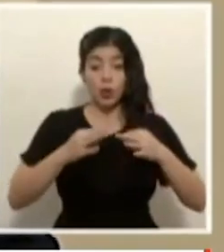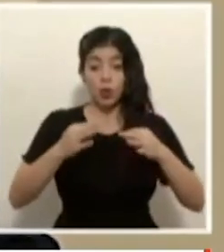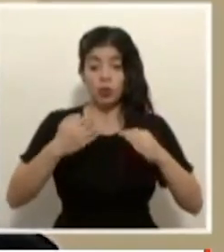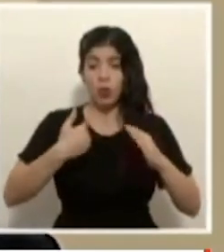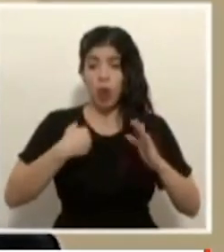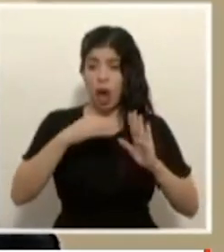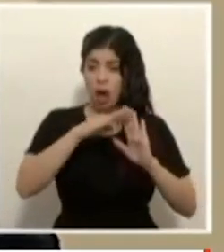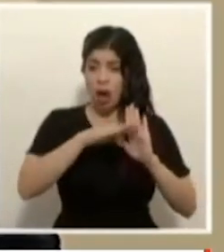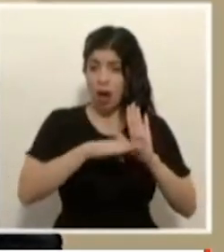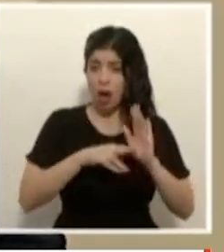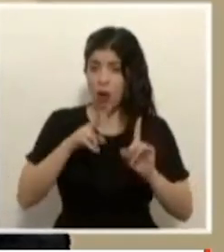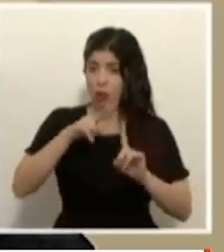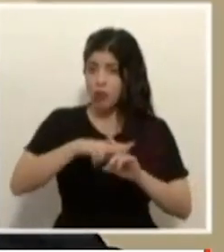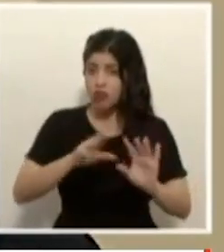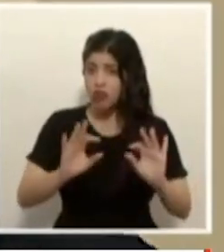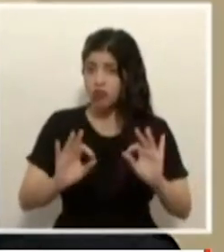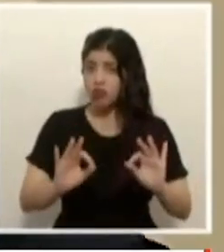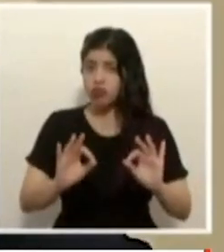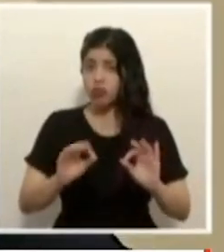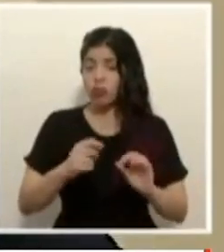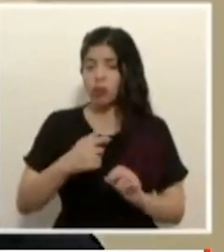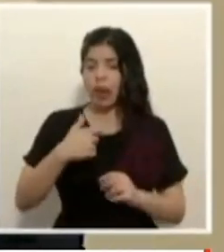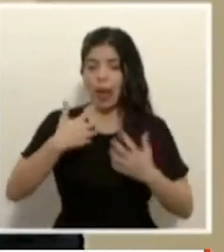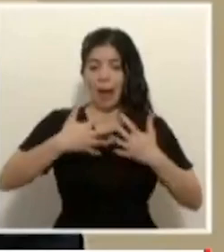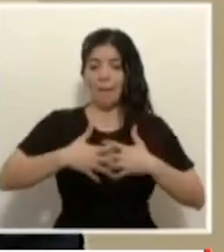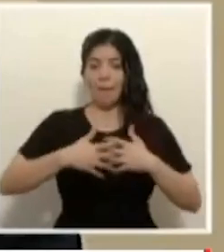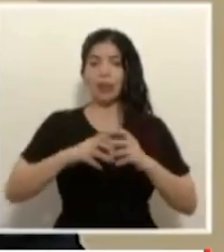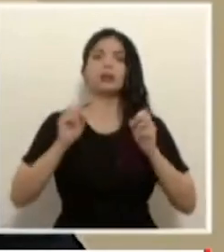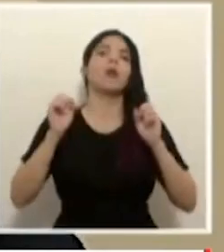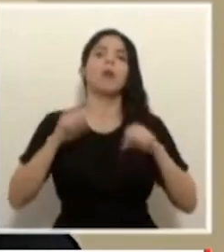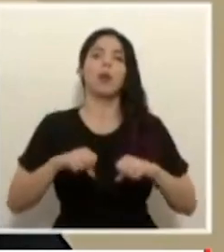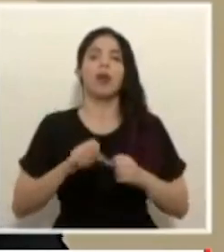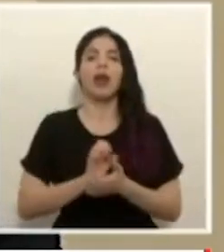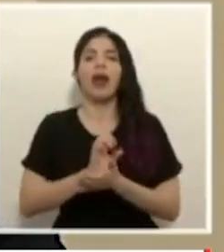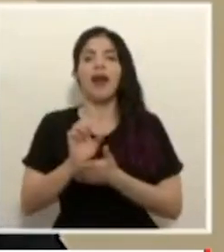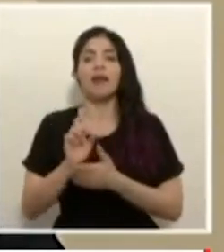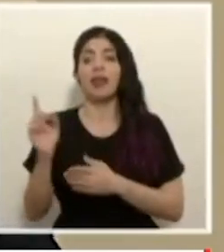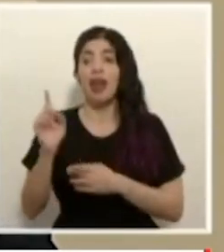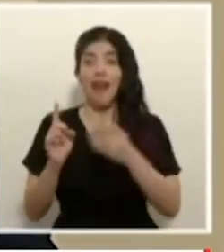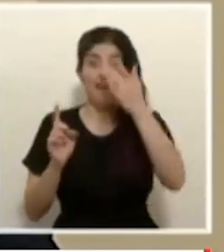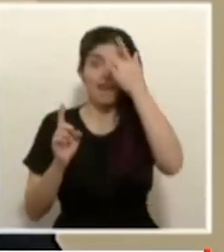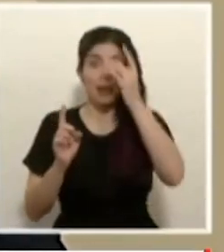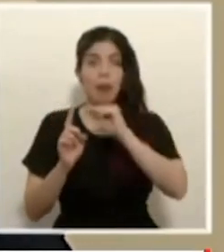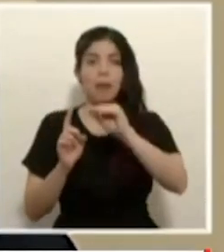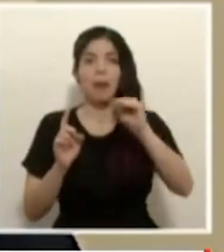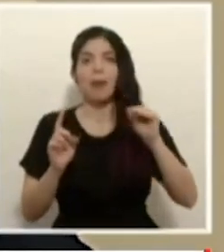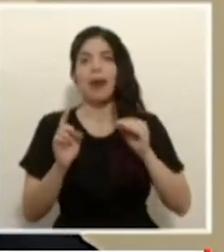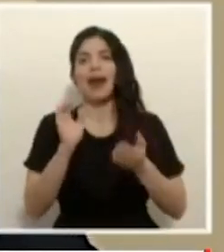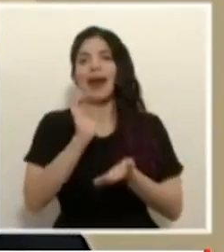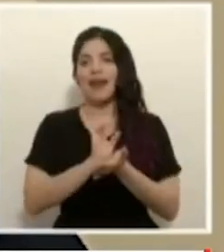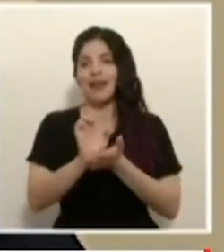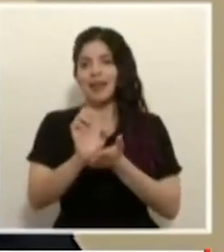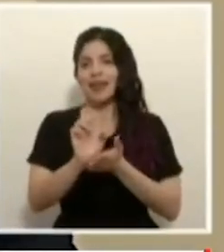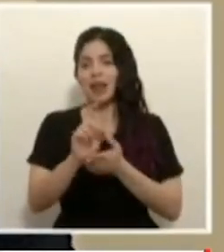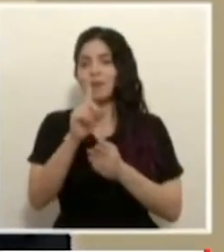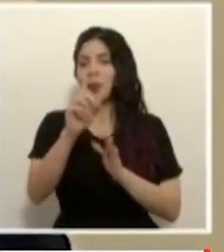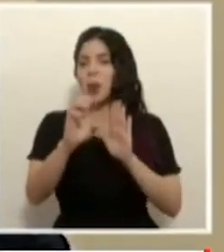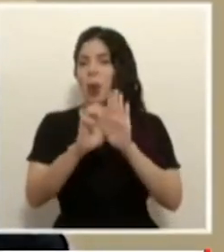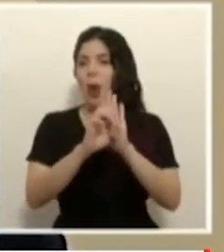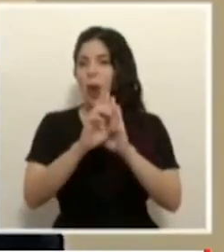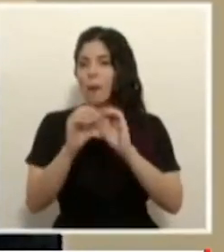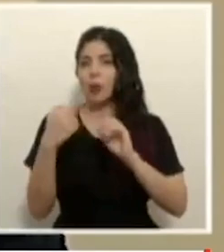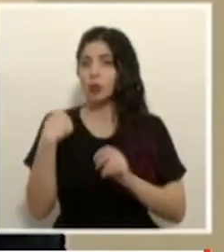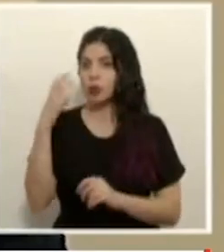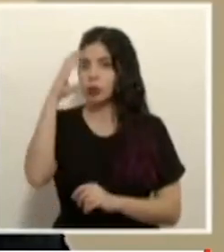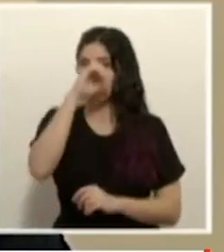manera exhaustiva puede posibilitar que no haya transmisión del contagio hay un ejemplo concreto del que me